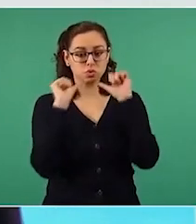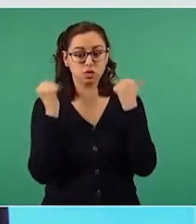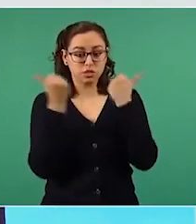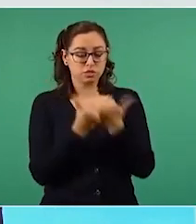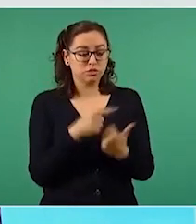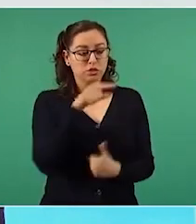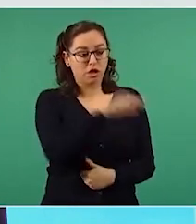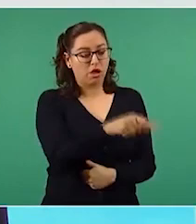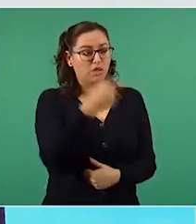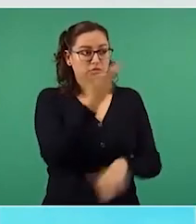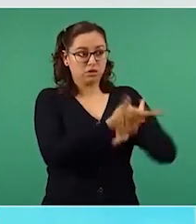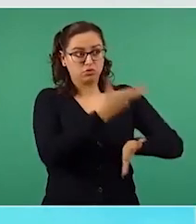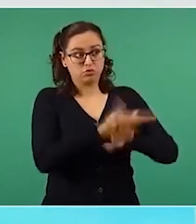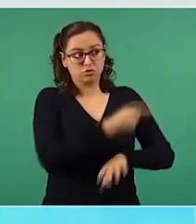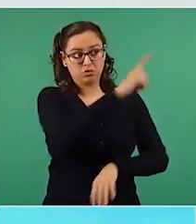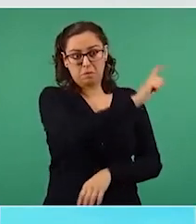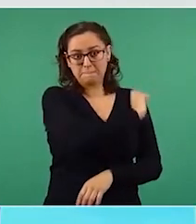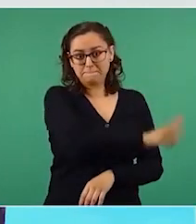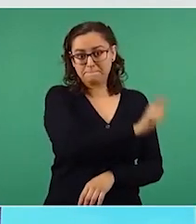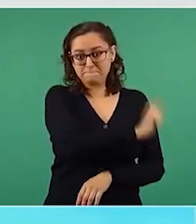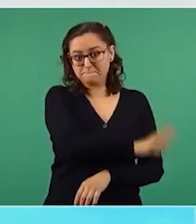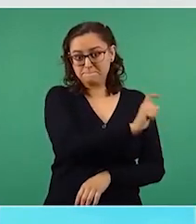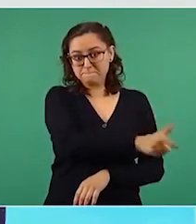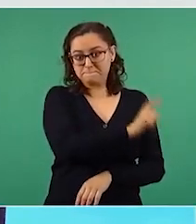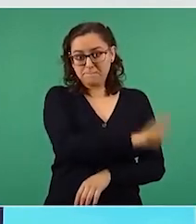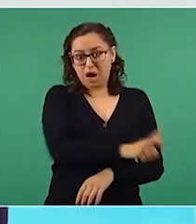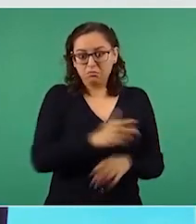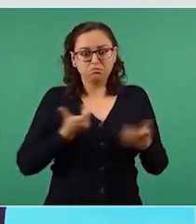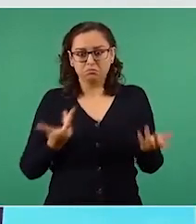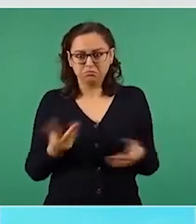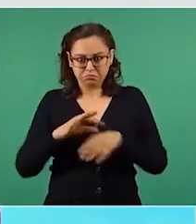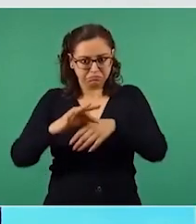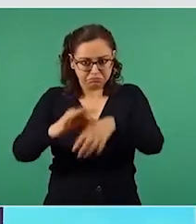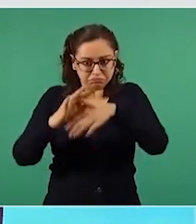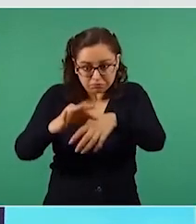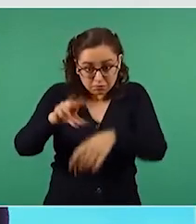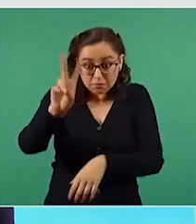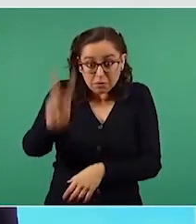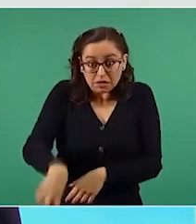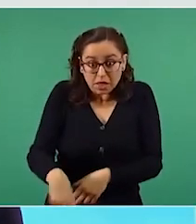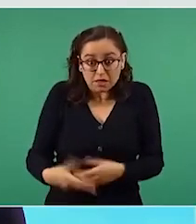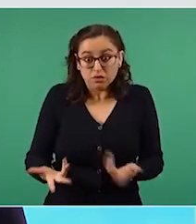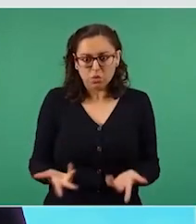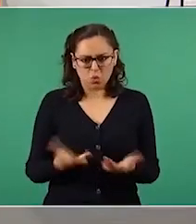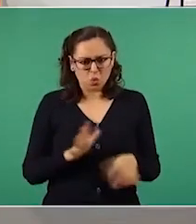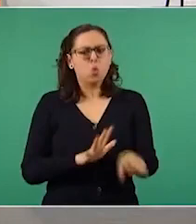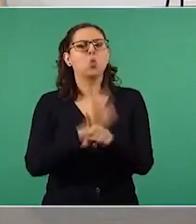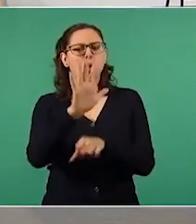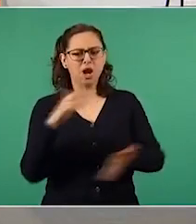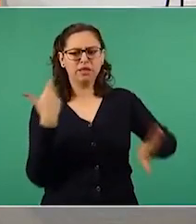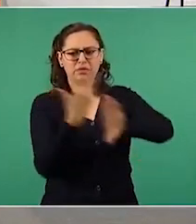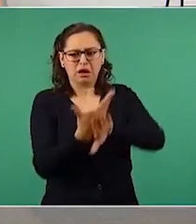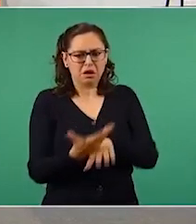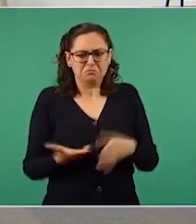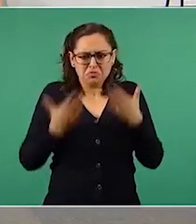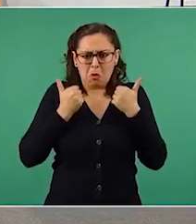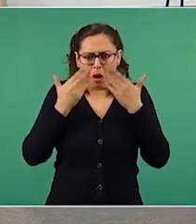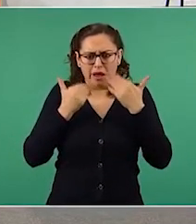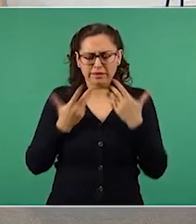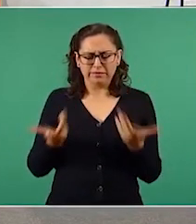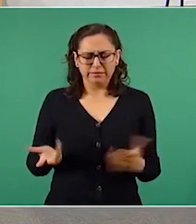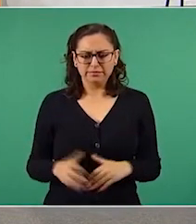Estados Unidos y es un hecho, no un ataque ni una criminalización. Bueno, y